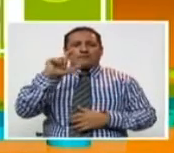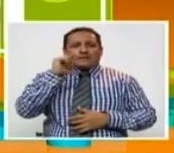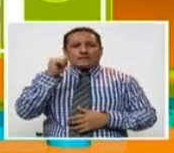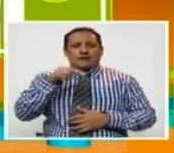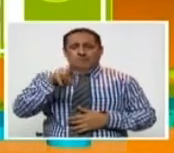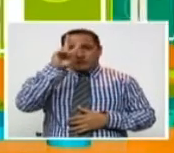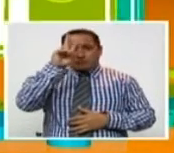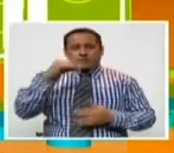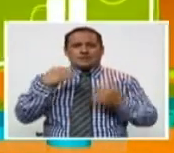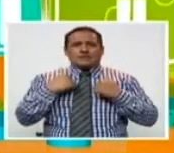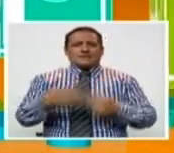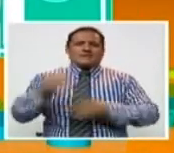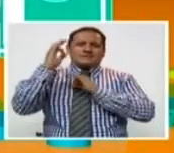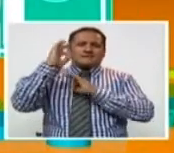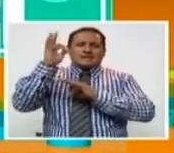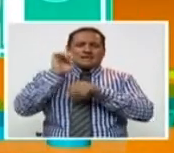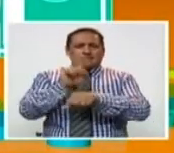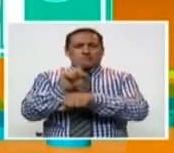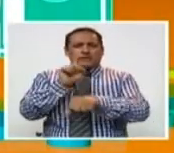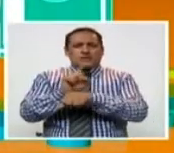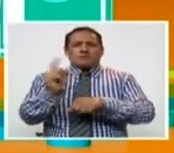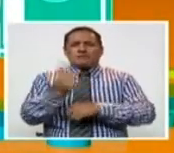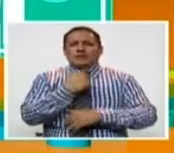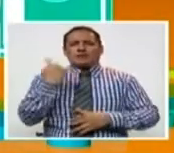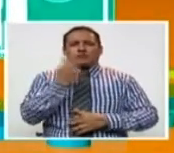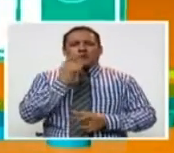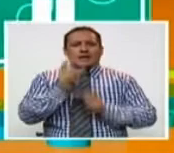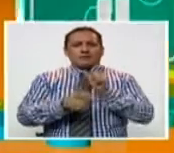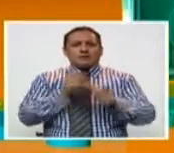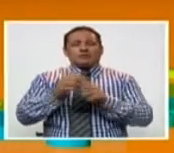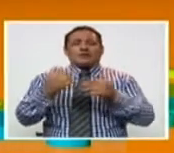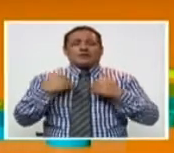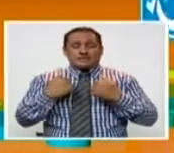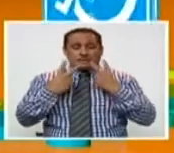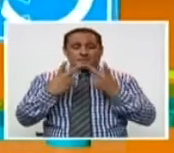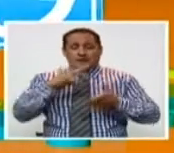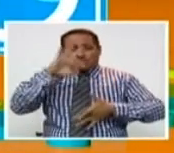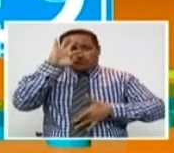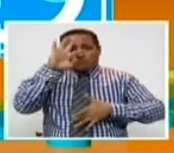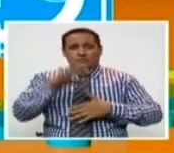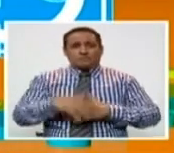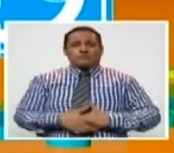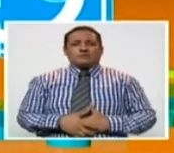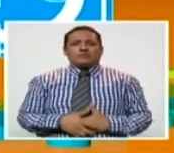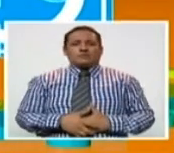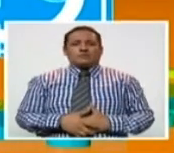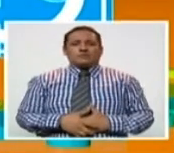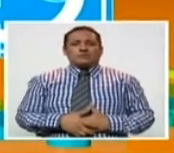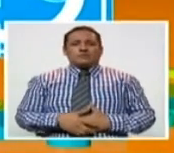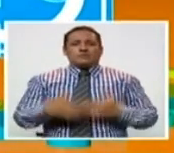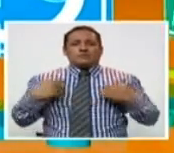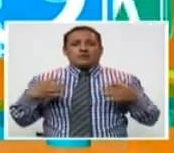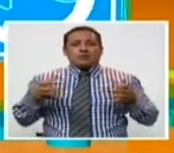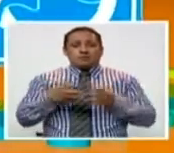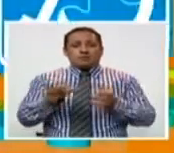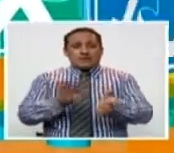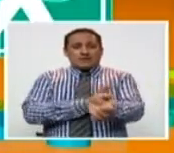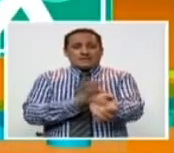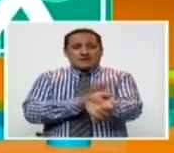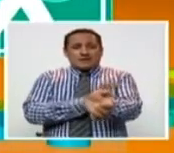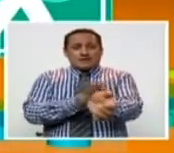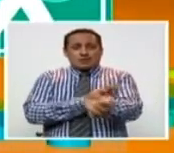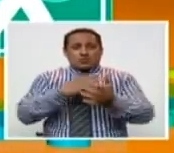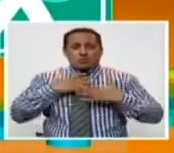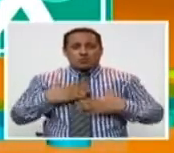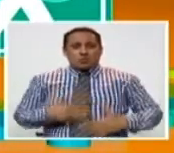una organización que realiza charlas educativas para todas las personas que padecen de este mal. A nosotros en la sangre, en nuestro